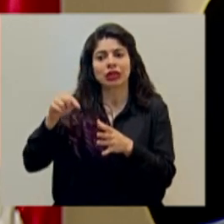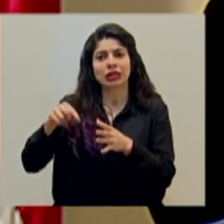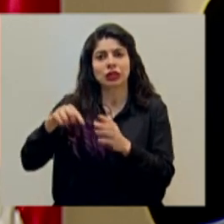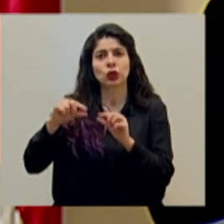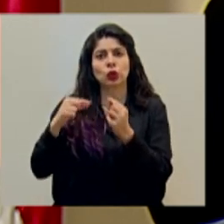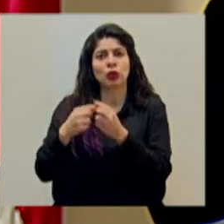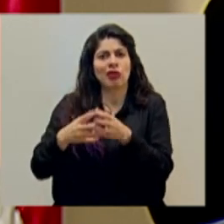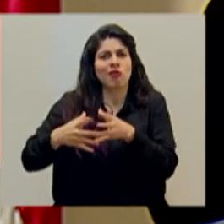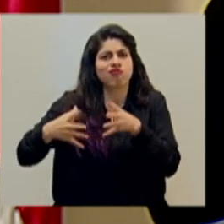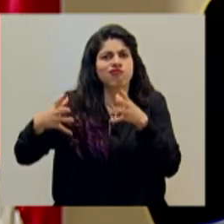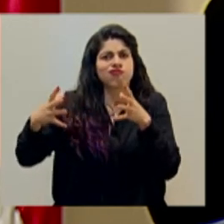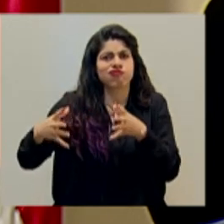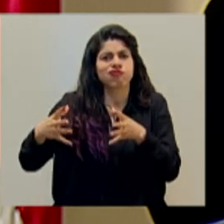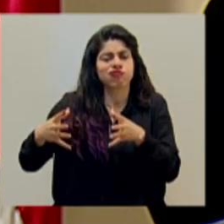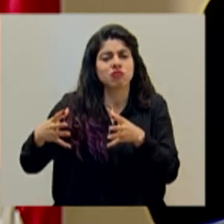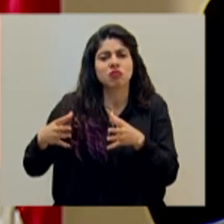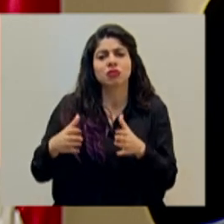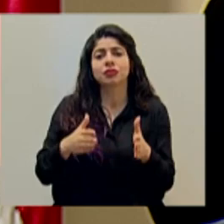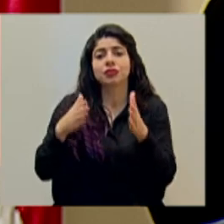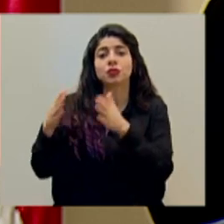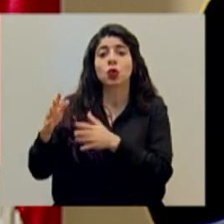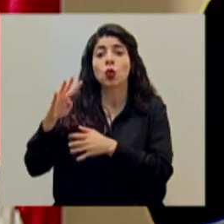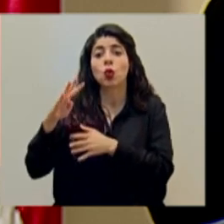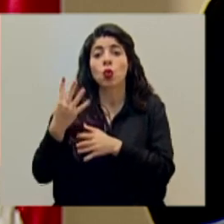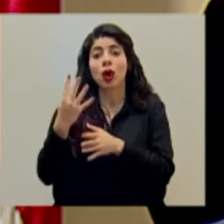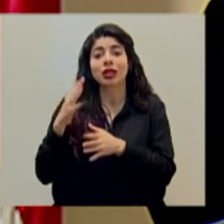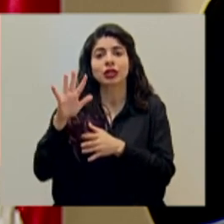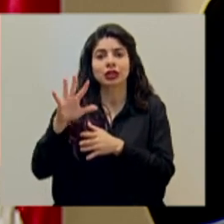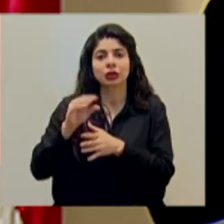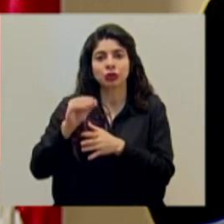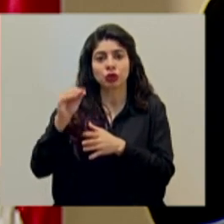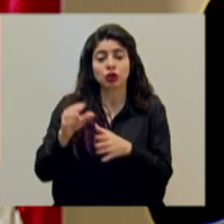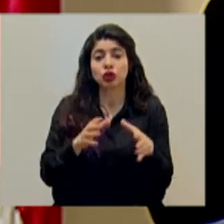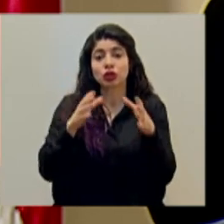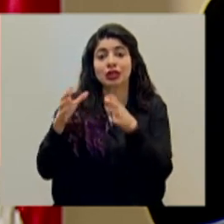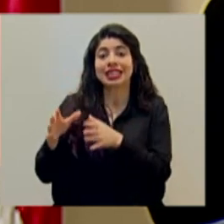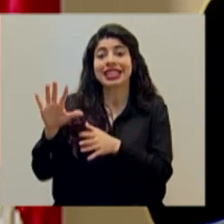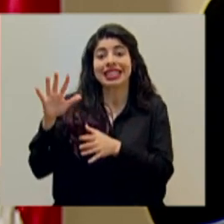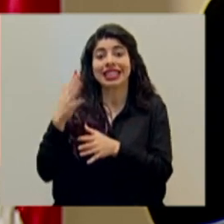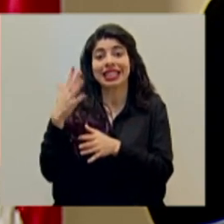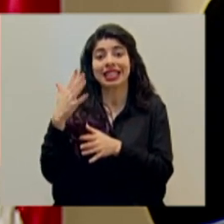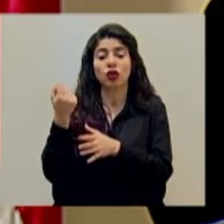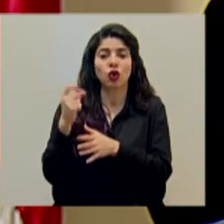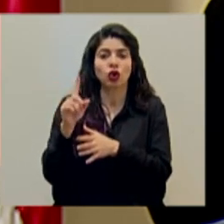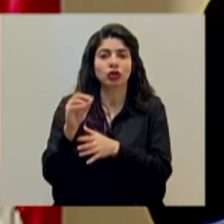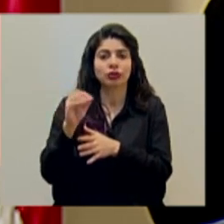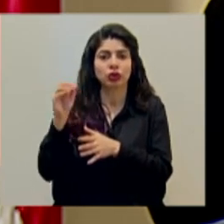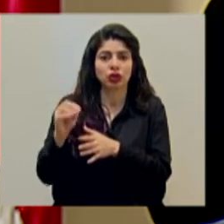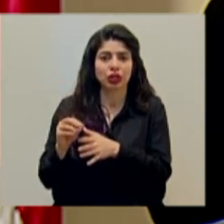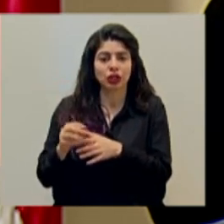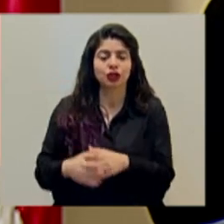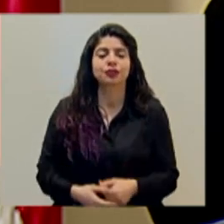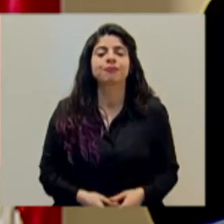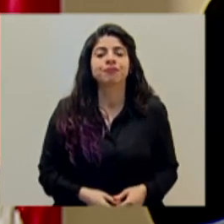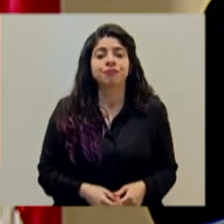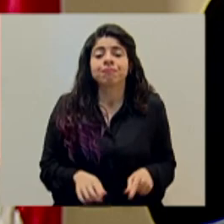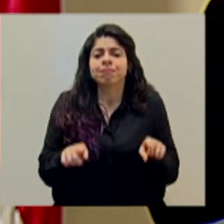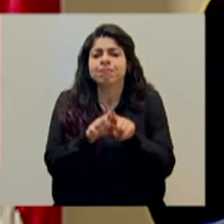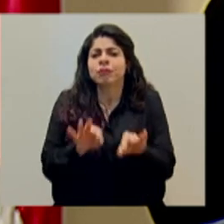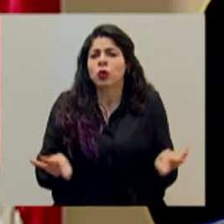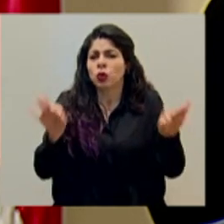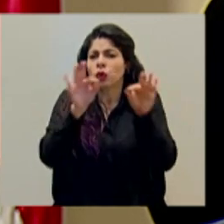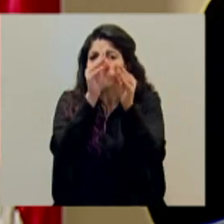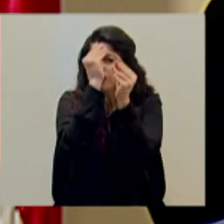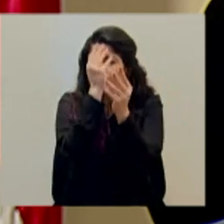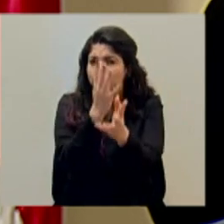amplio, el cuarto grupo es un 5% y el quinto grupo es un 11%. También es importante